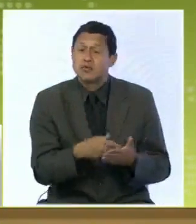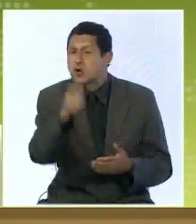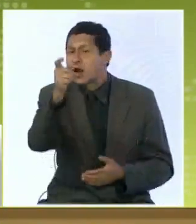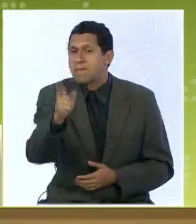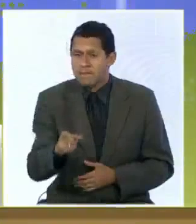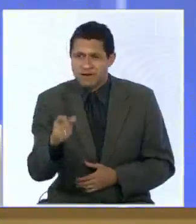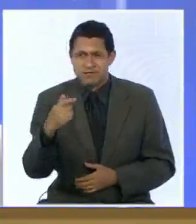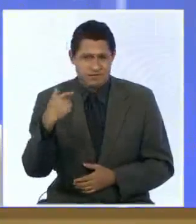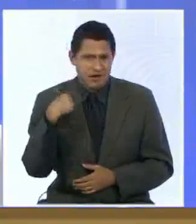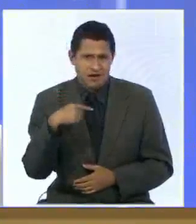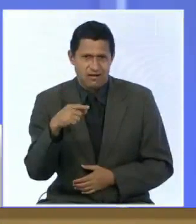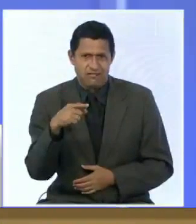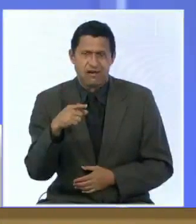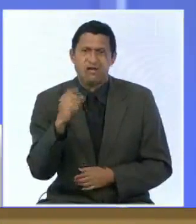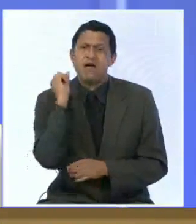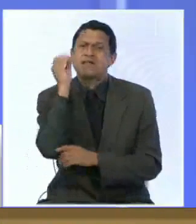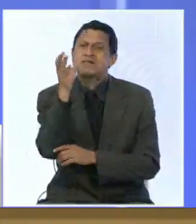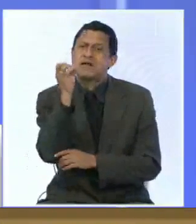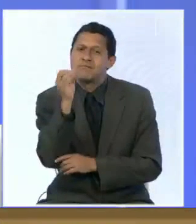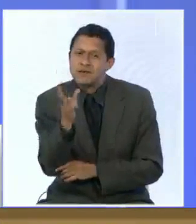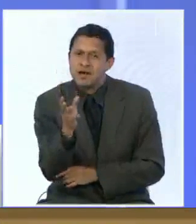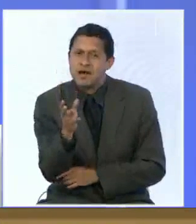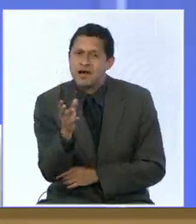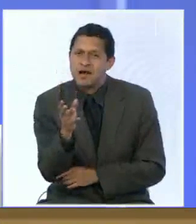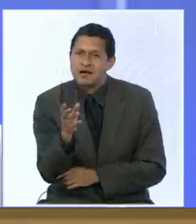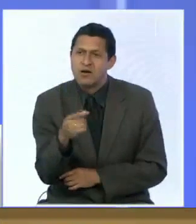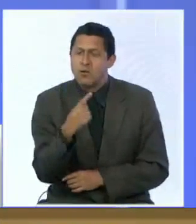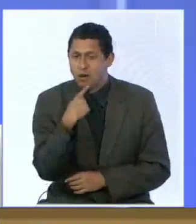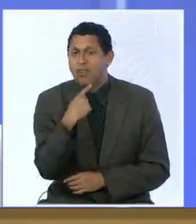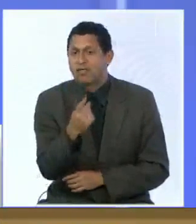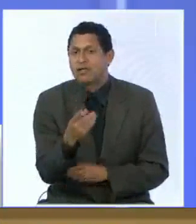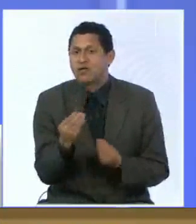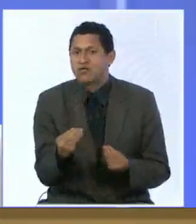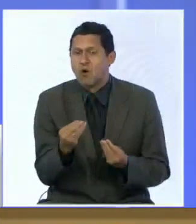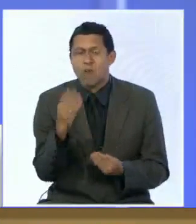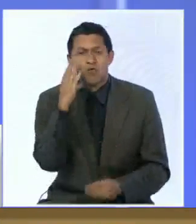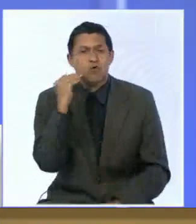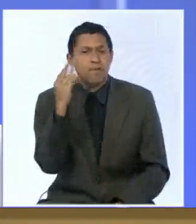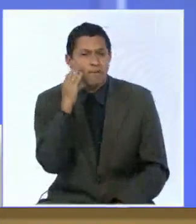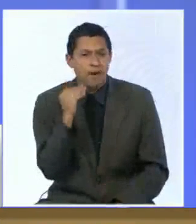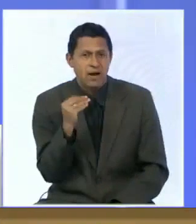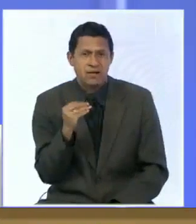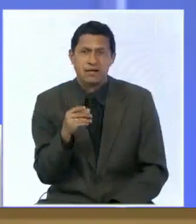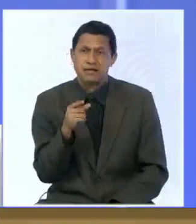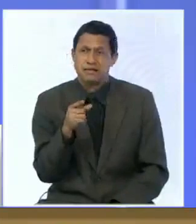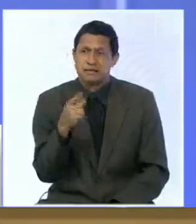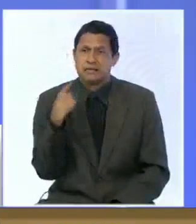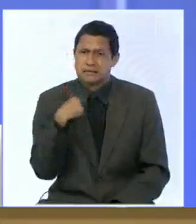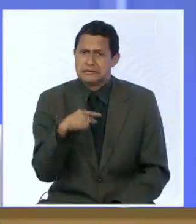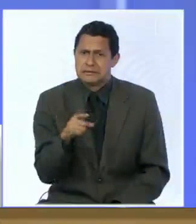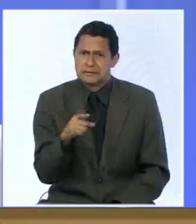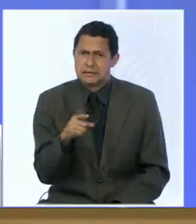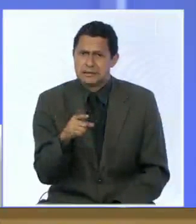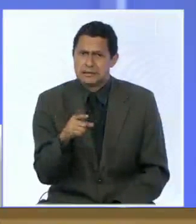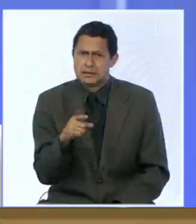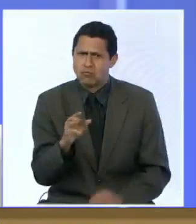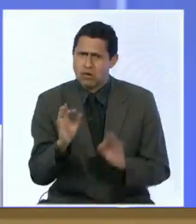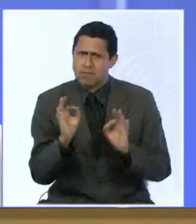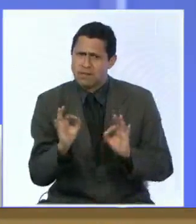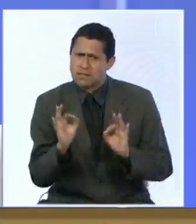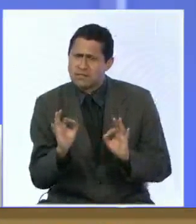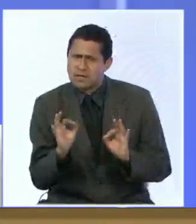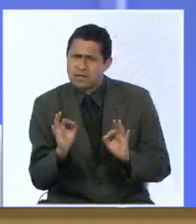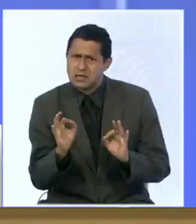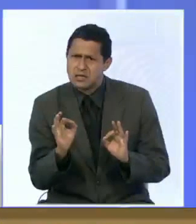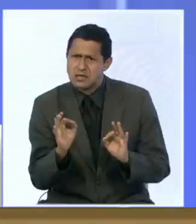personas que ha acudido al seminario y que nos puede indicar cómo ha sido la experiencia porque él tenía una condición bien particular